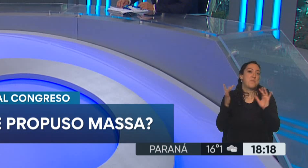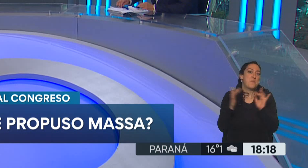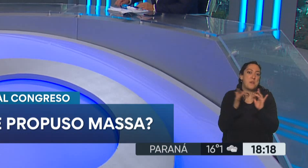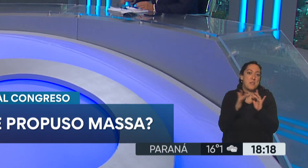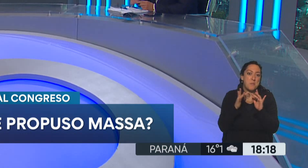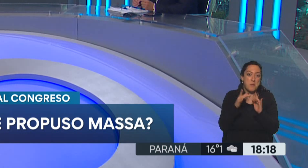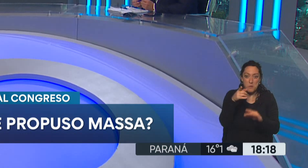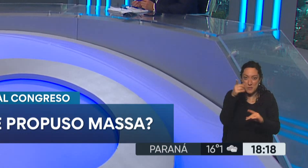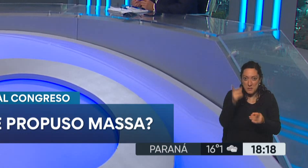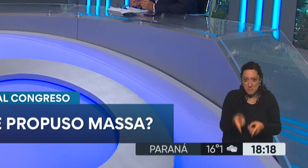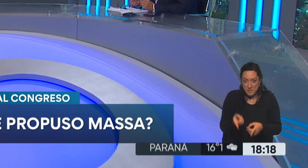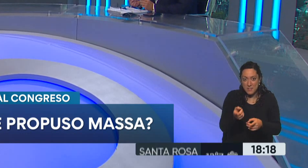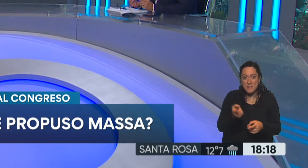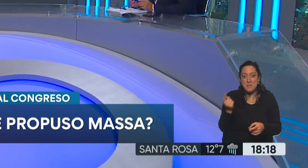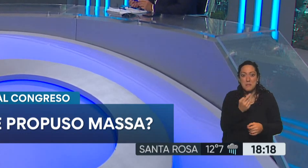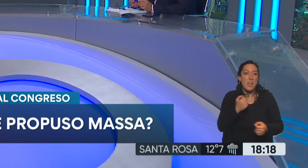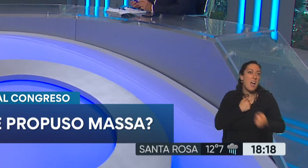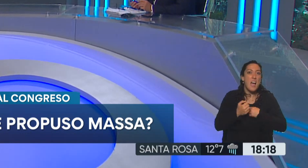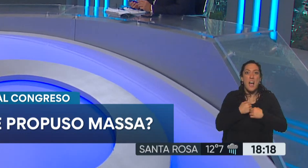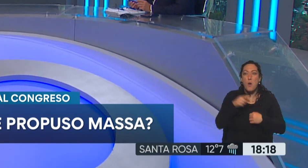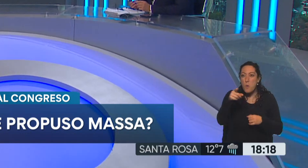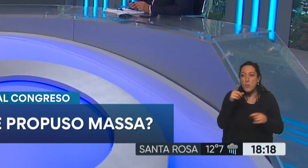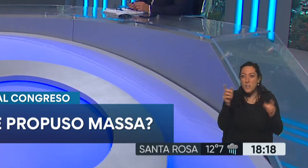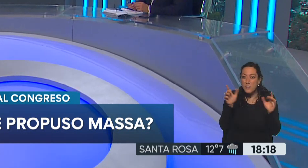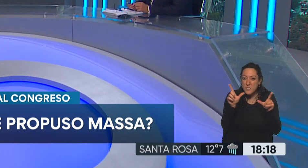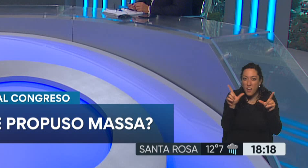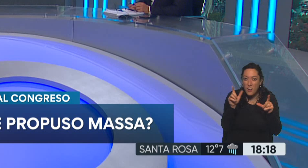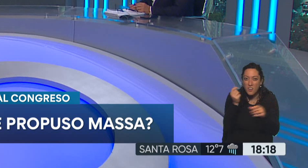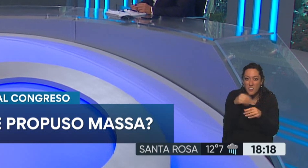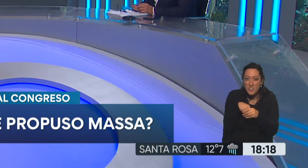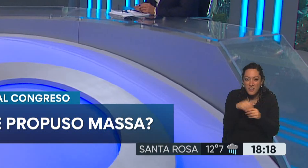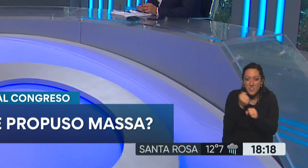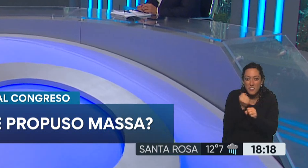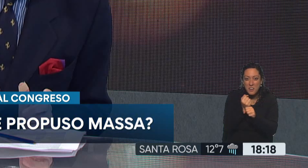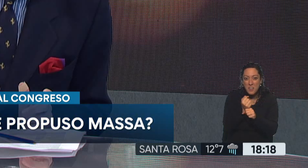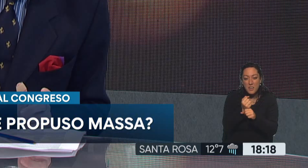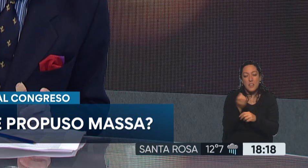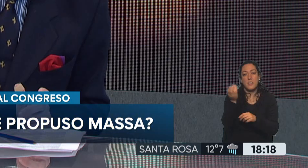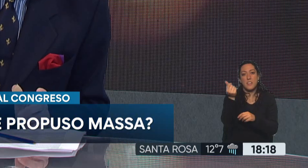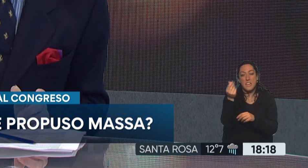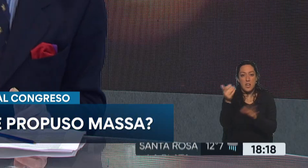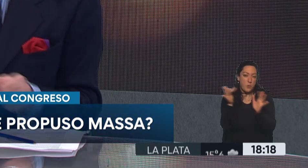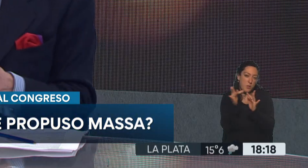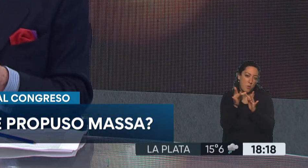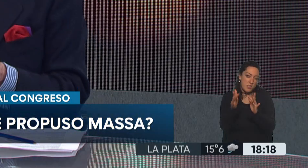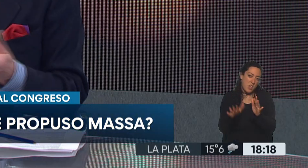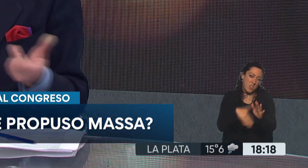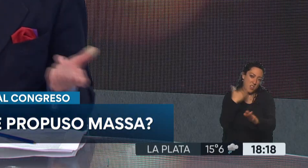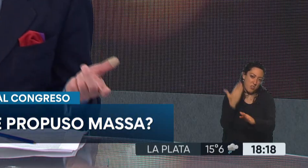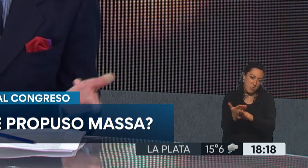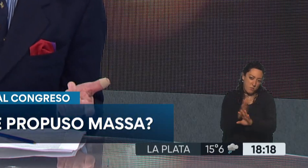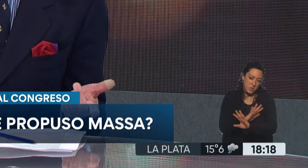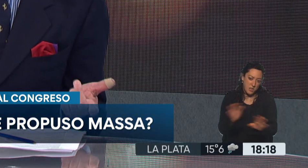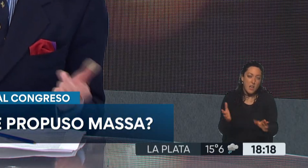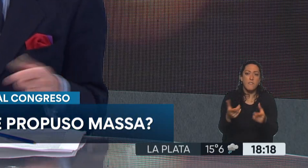A vos te pasa eso, ¿no? Cuando estás corriendo, vos sos el de la... Pero la guita virtual es un rato largo. Está bien, tenemos el